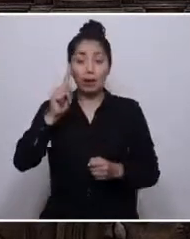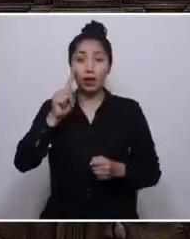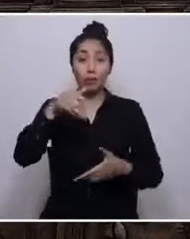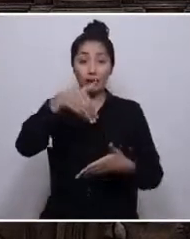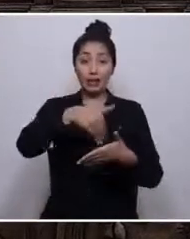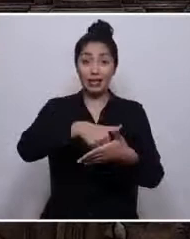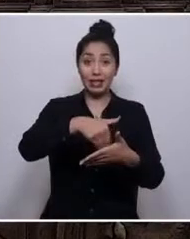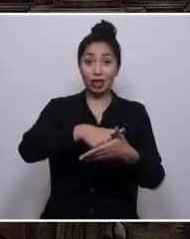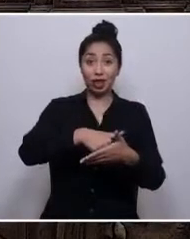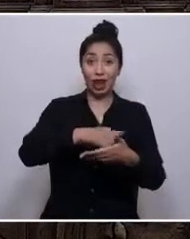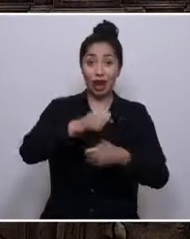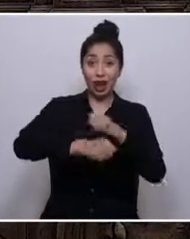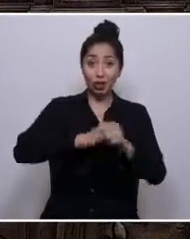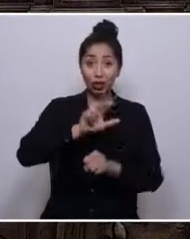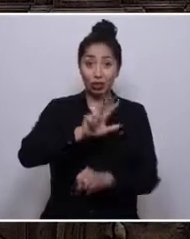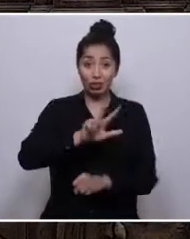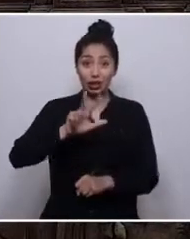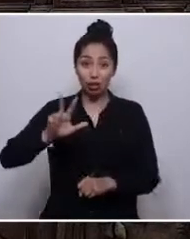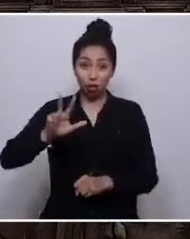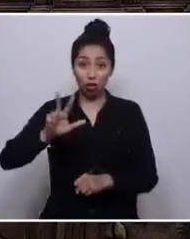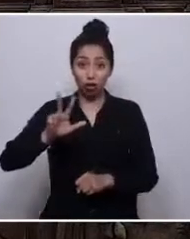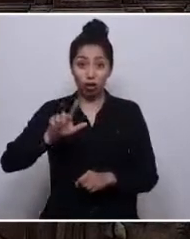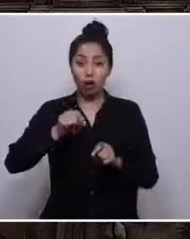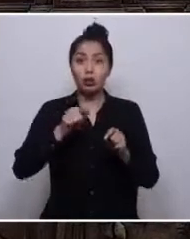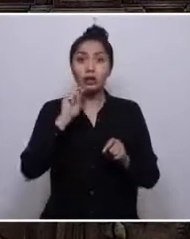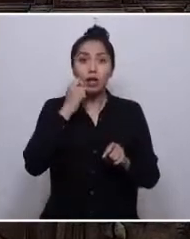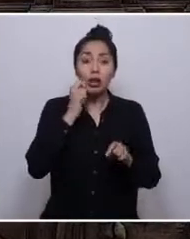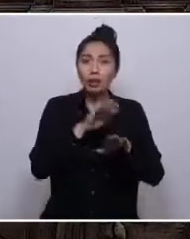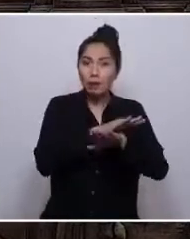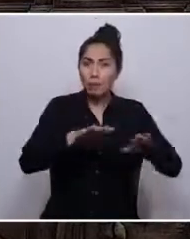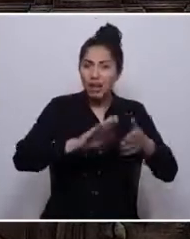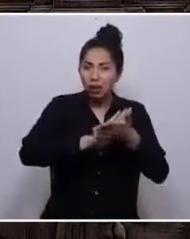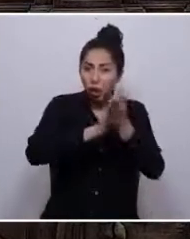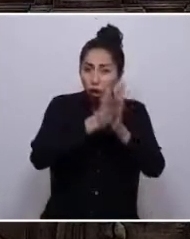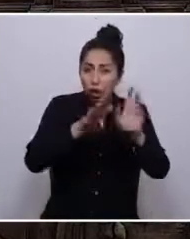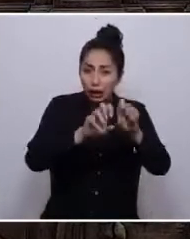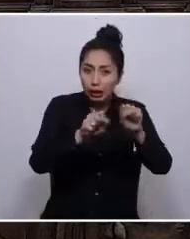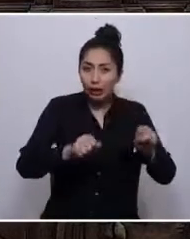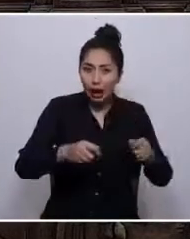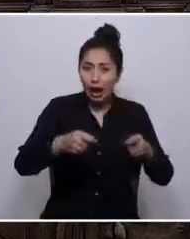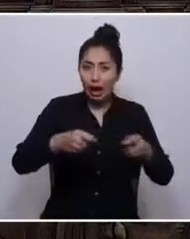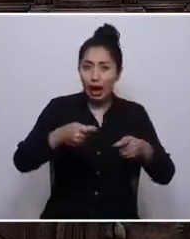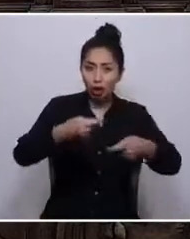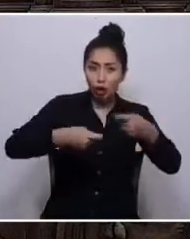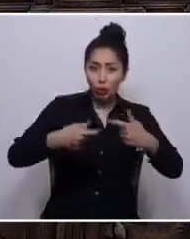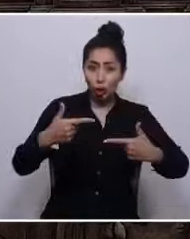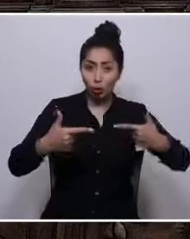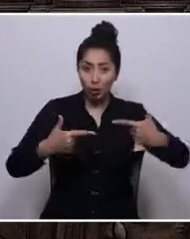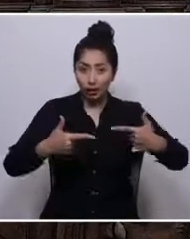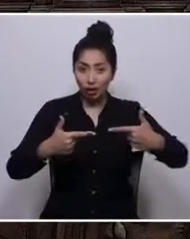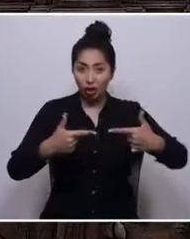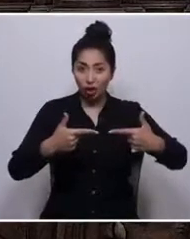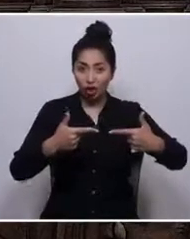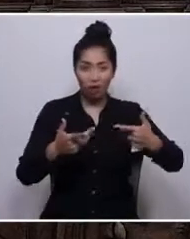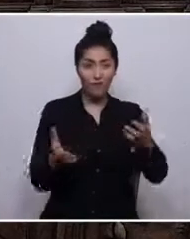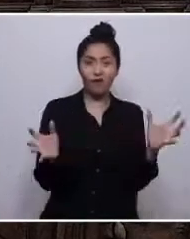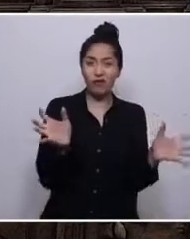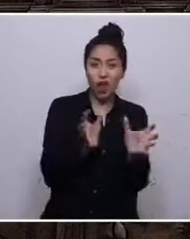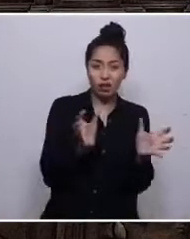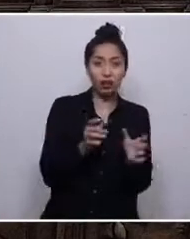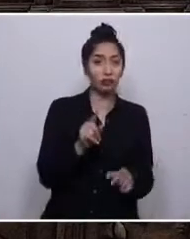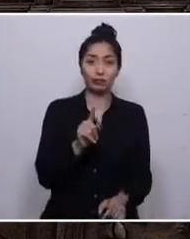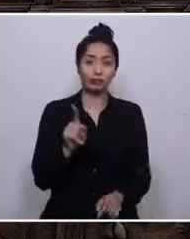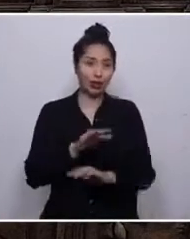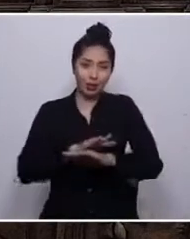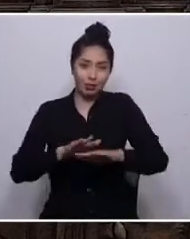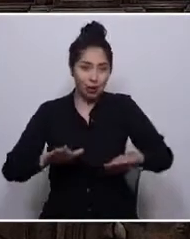88 no terminó con el sistema económico, político y social excluyente que se había impuesto a sangre y fuego. Los